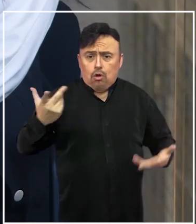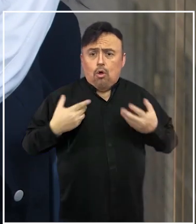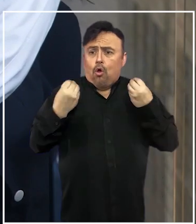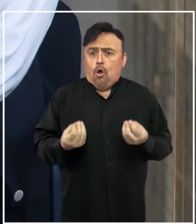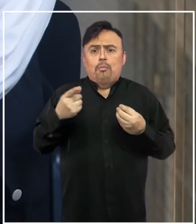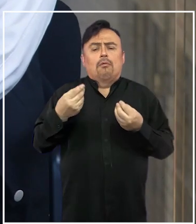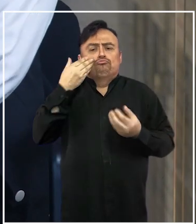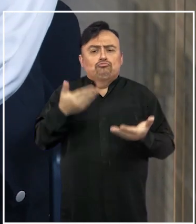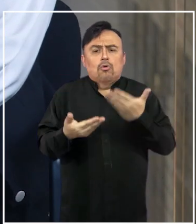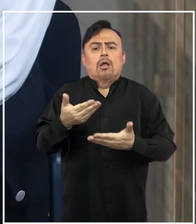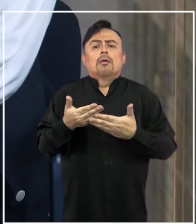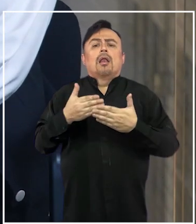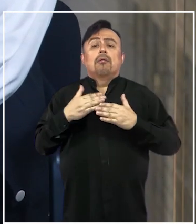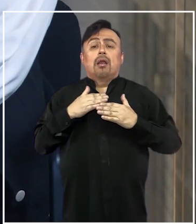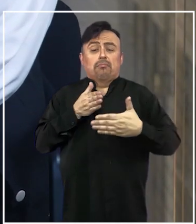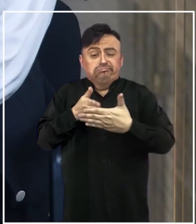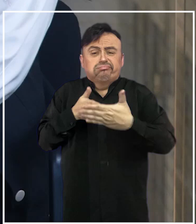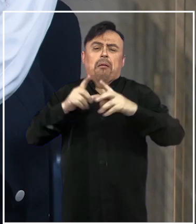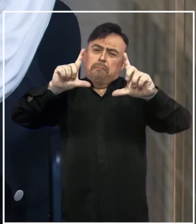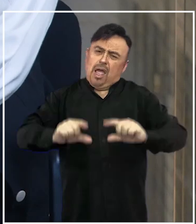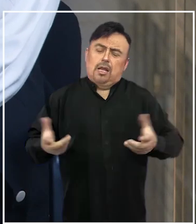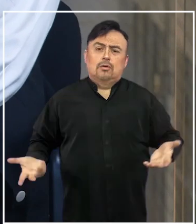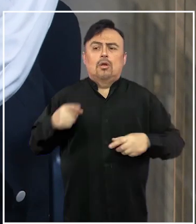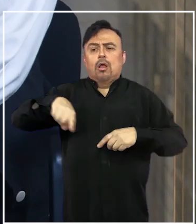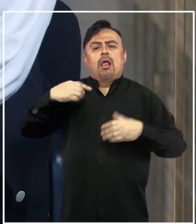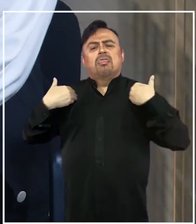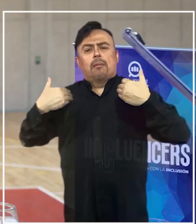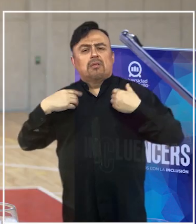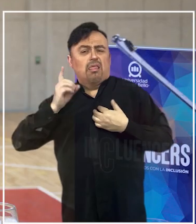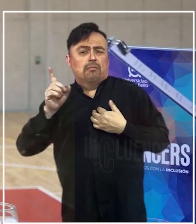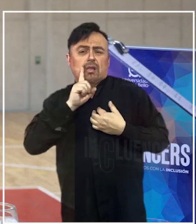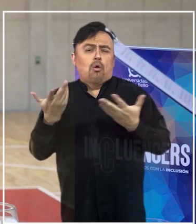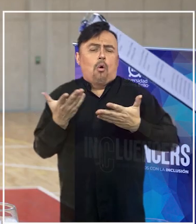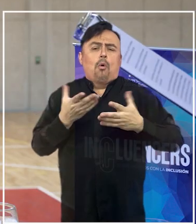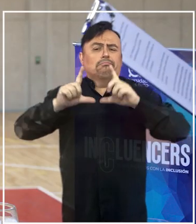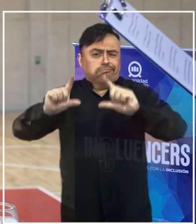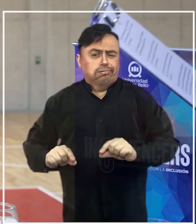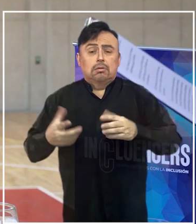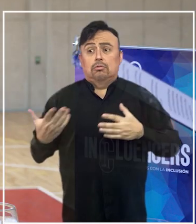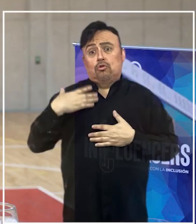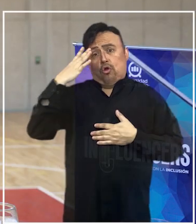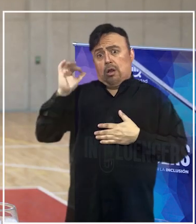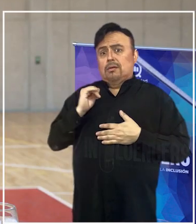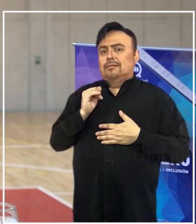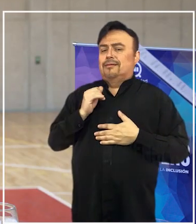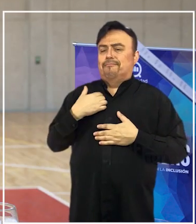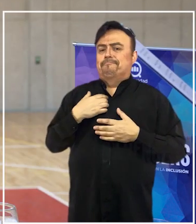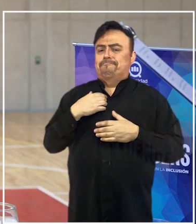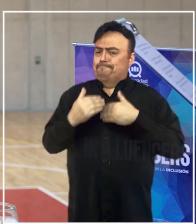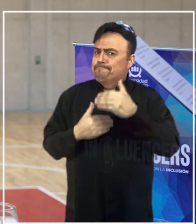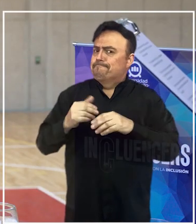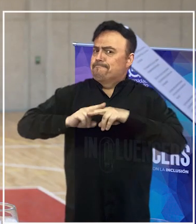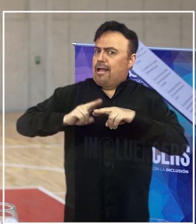beneficio de la disminución de barreras de las personas y los deportistas que tienen discapacidad? Yo creo que siempre podemos hacer algo más desde